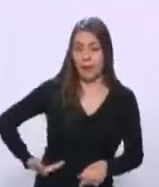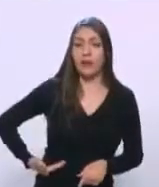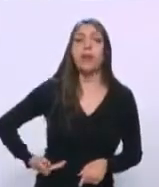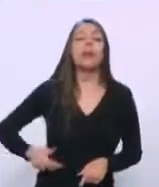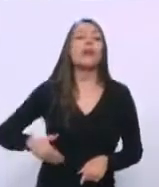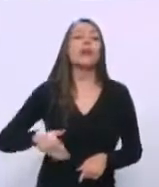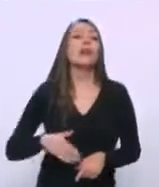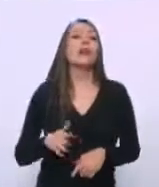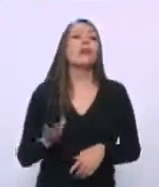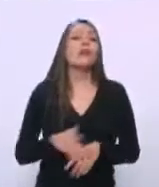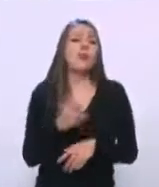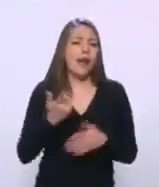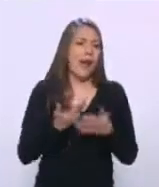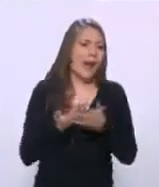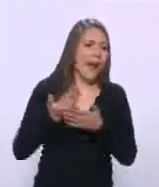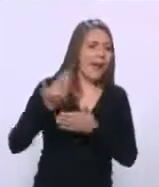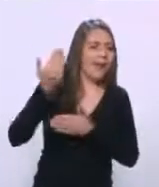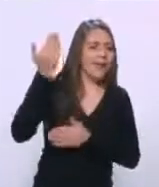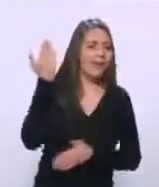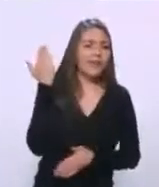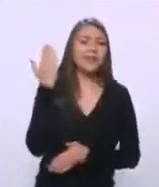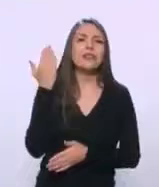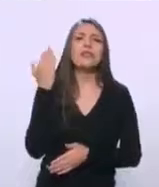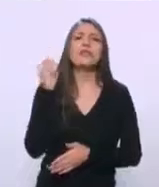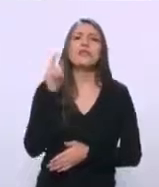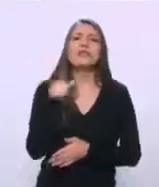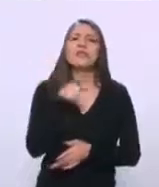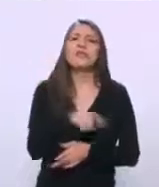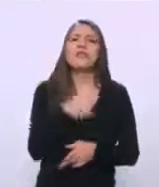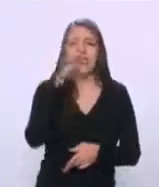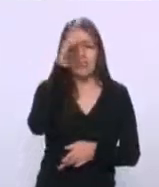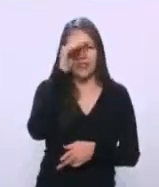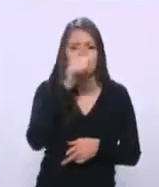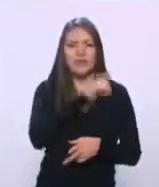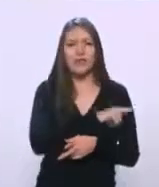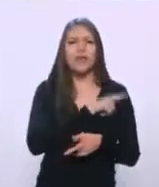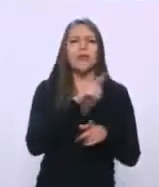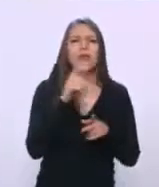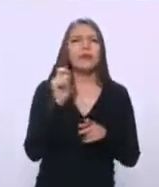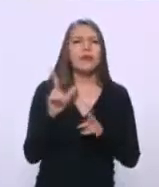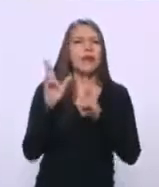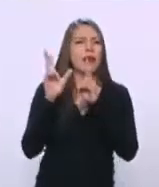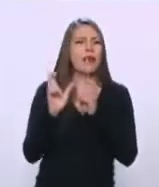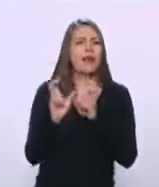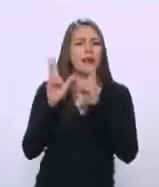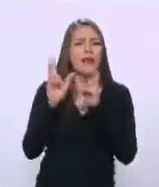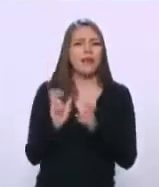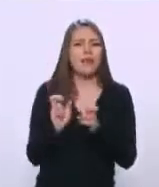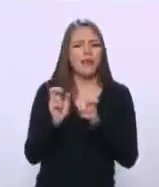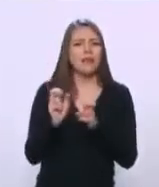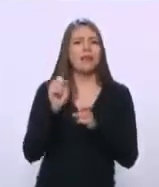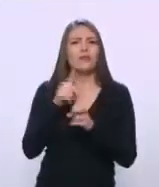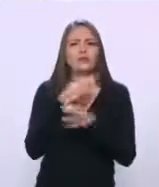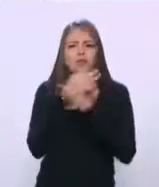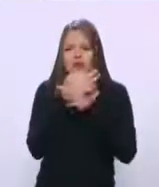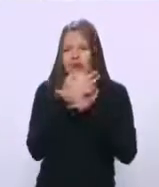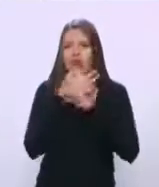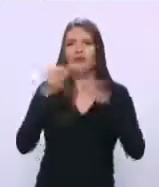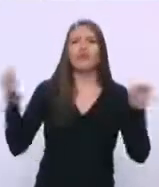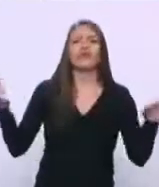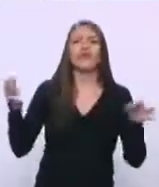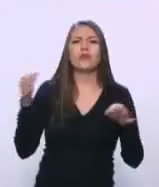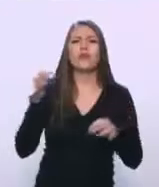momento se dio la información aquella de la grabación que salió a la luz pública entre